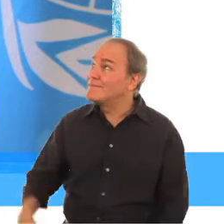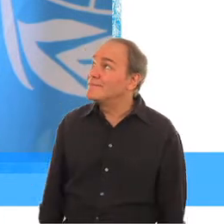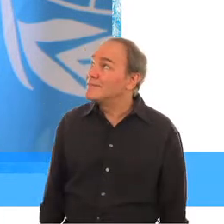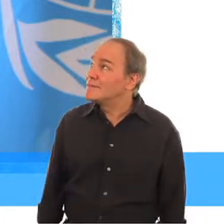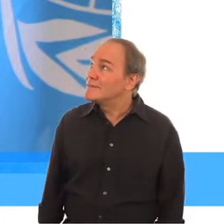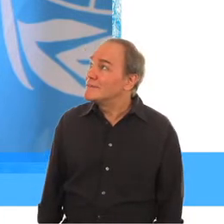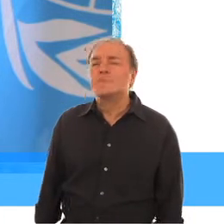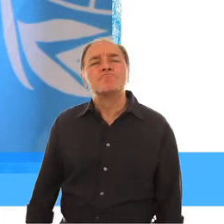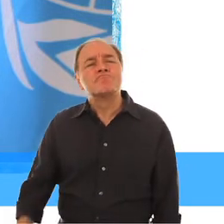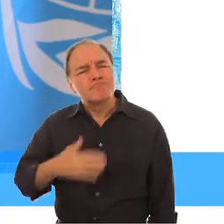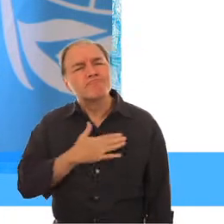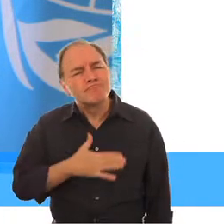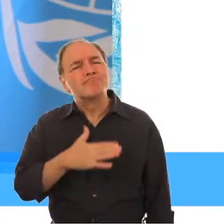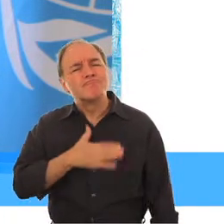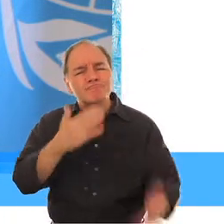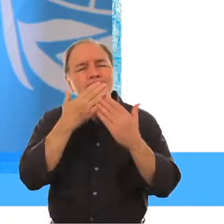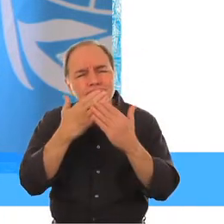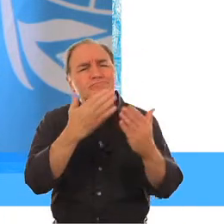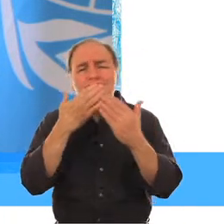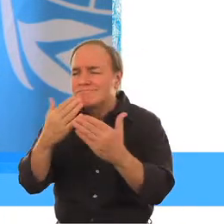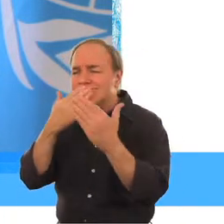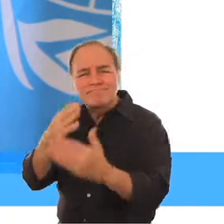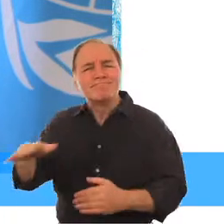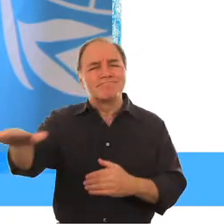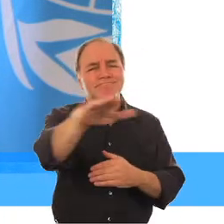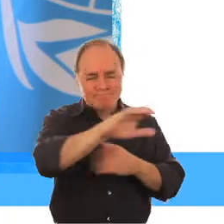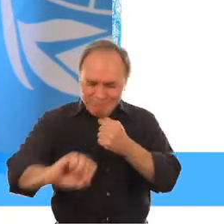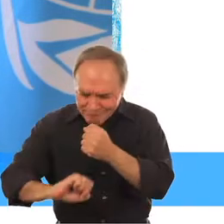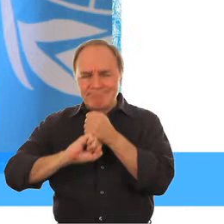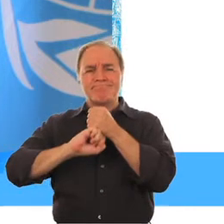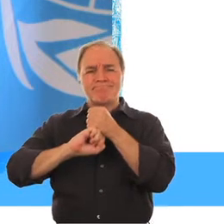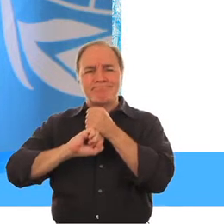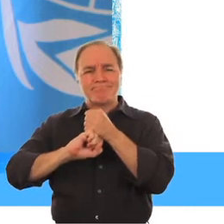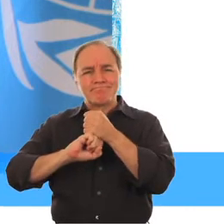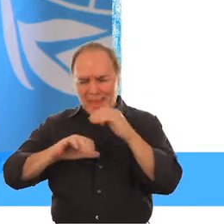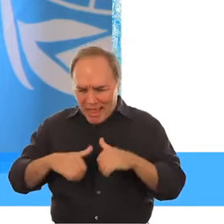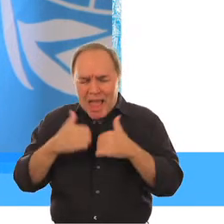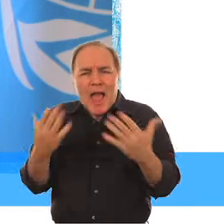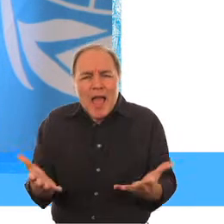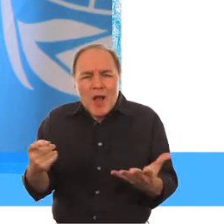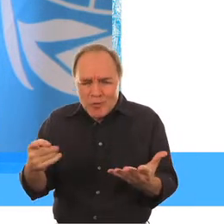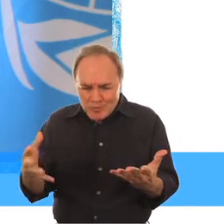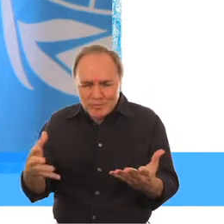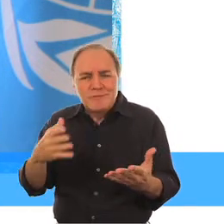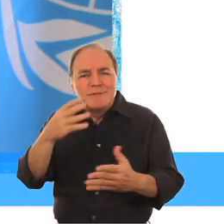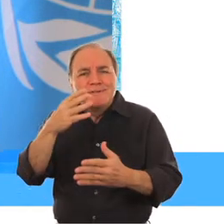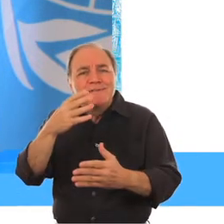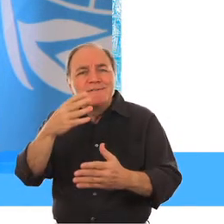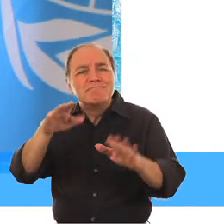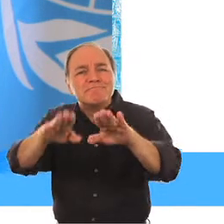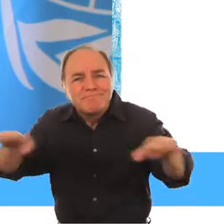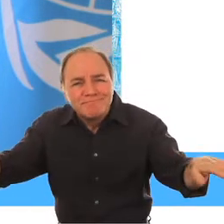discapacidad a nuestro trabajo Agradezco especialmente a todos los que ofrecieron materiales para esta orientación Juntos podremos